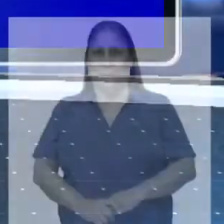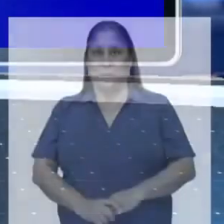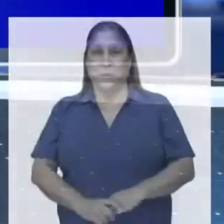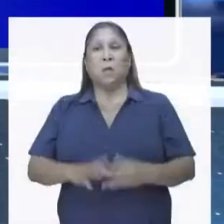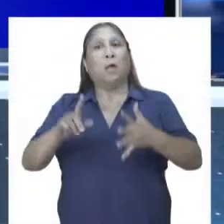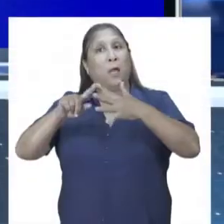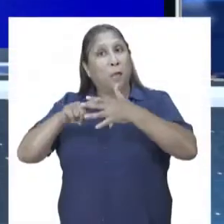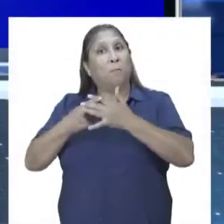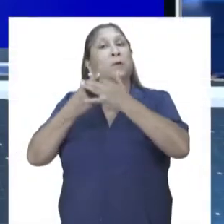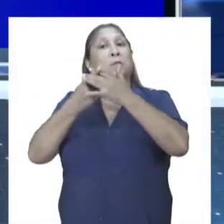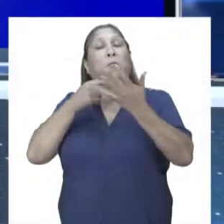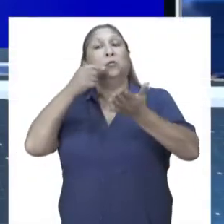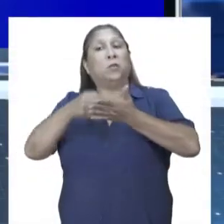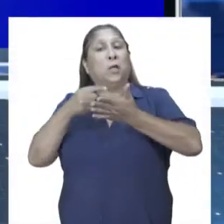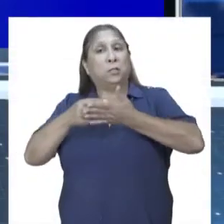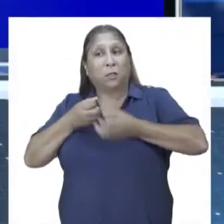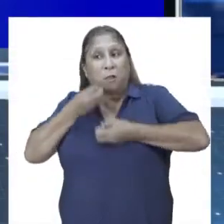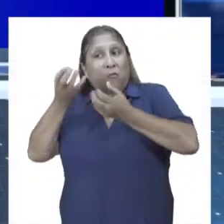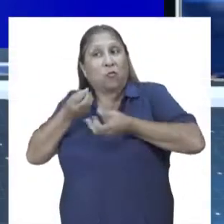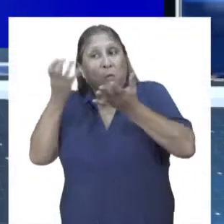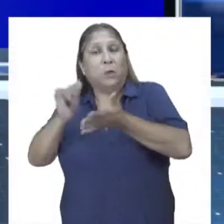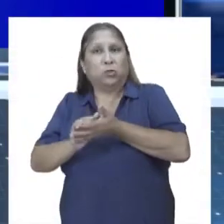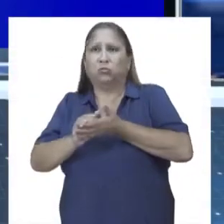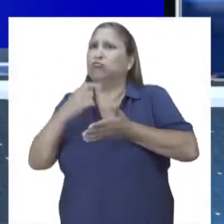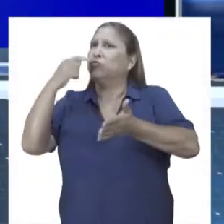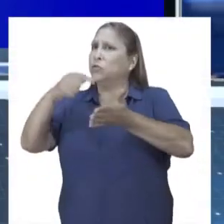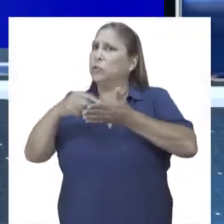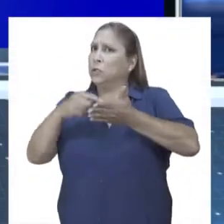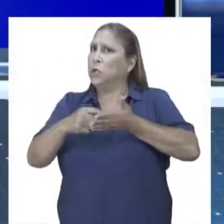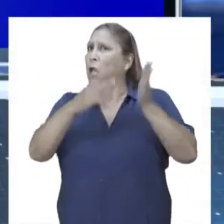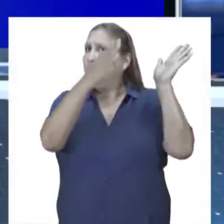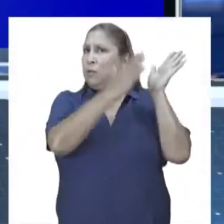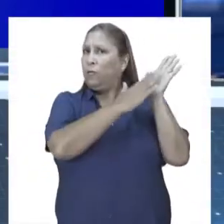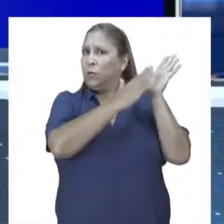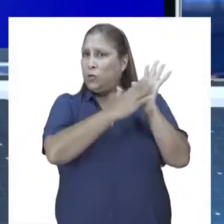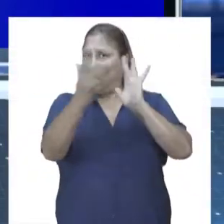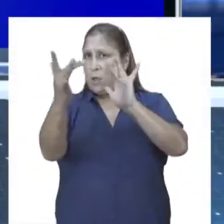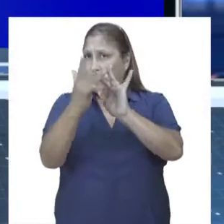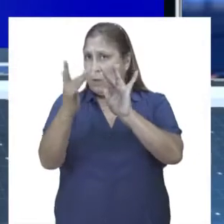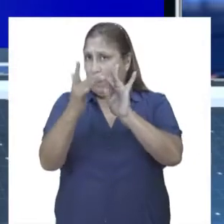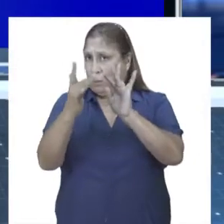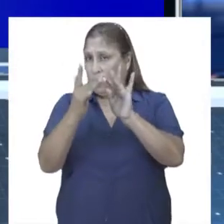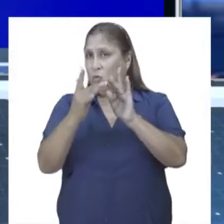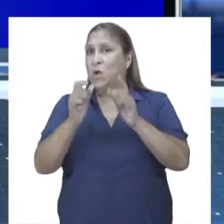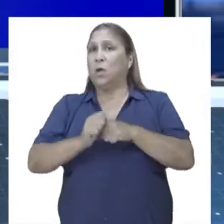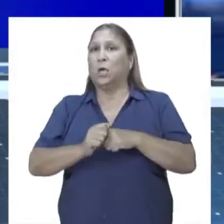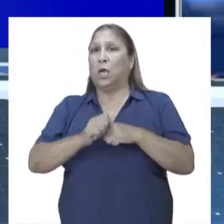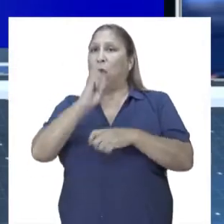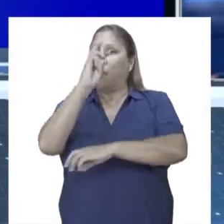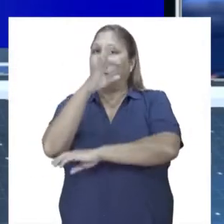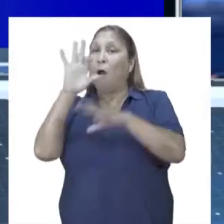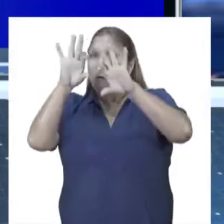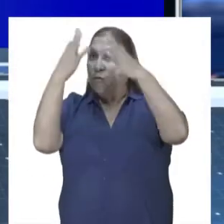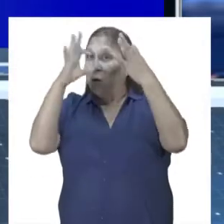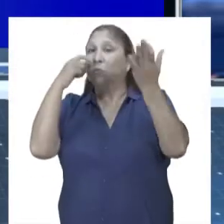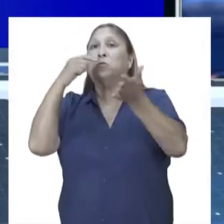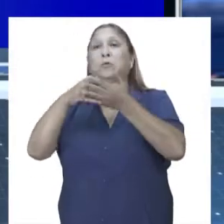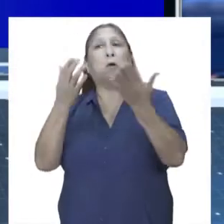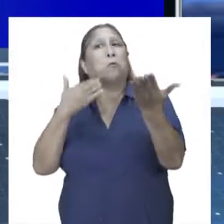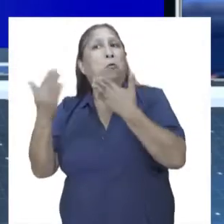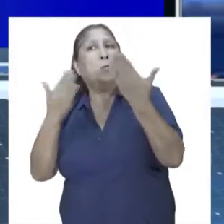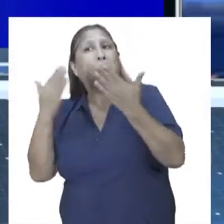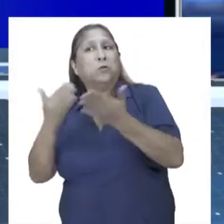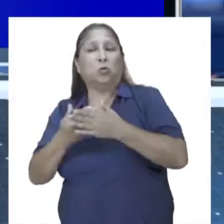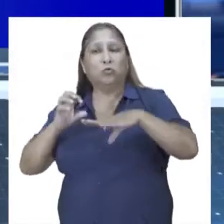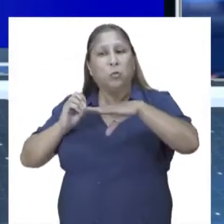Damos inicio a este informativo comentándoles que en nuestro espacio Defensoría en Directo, que se emite a través de nuestra cuenta de Facebook, se conversó acerca